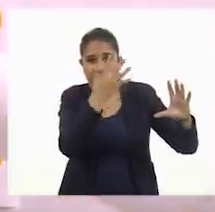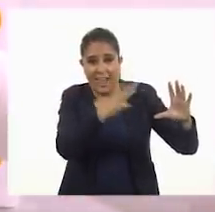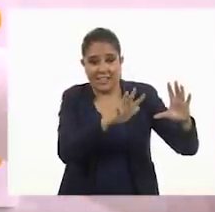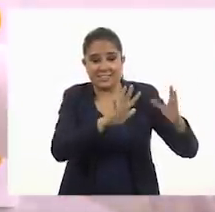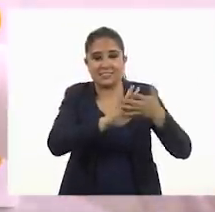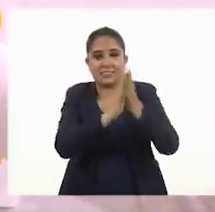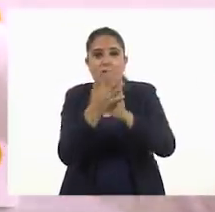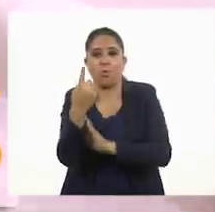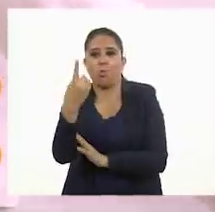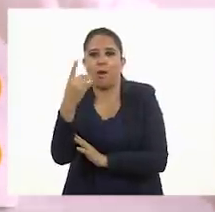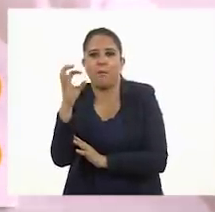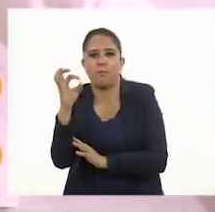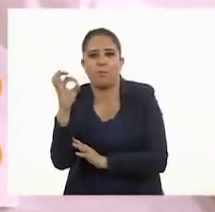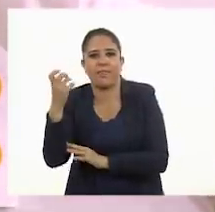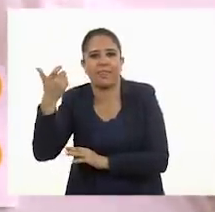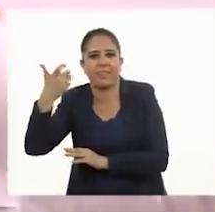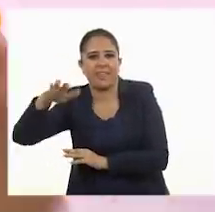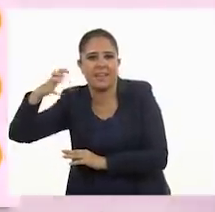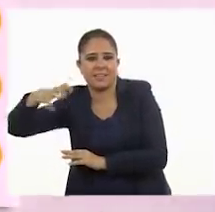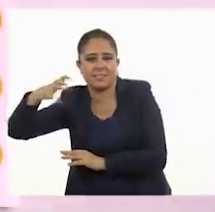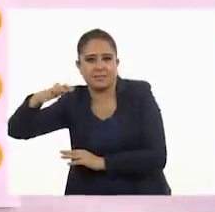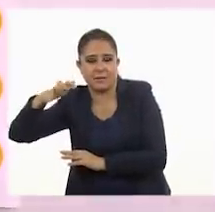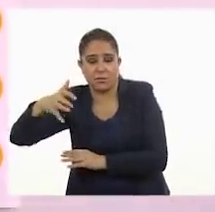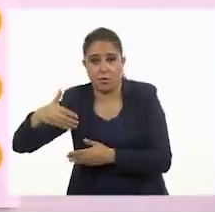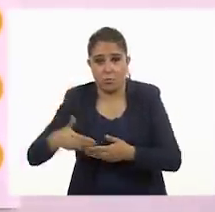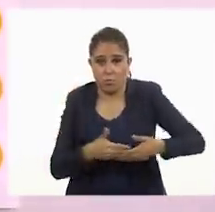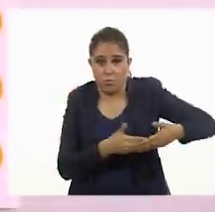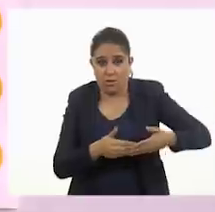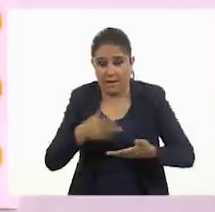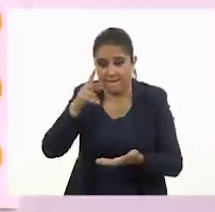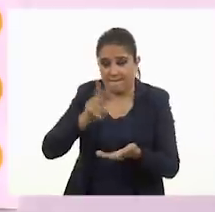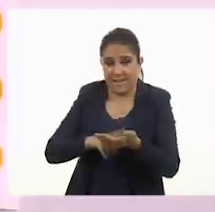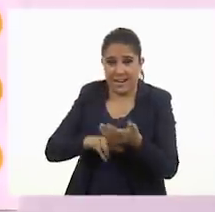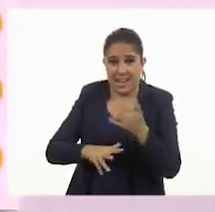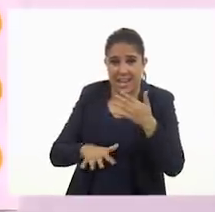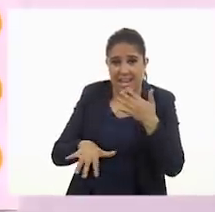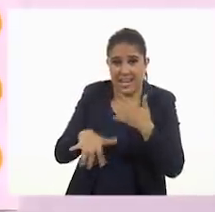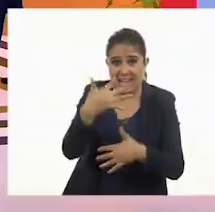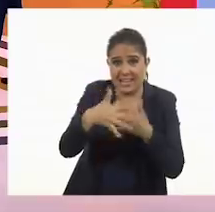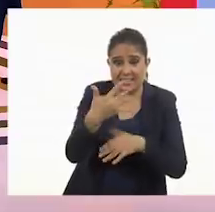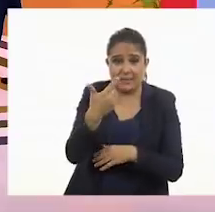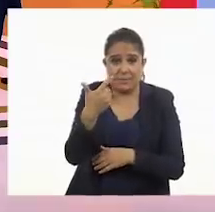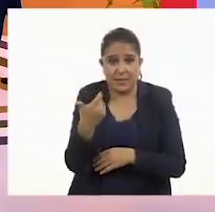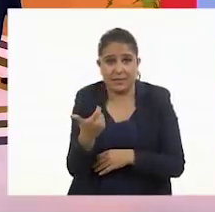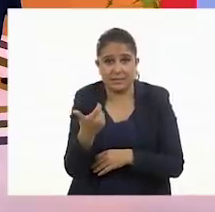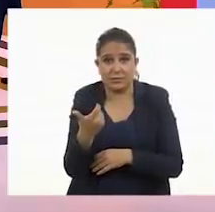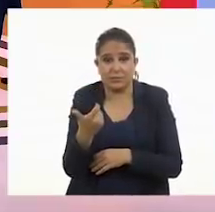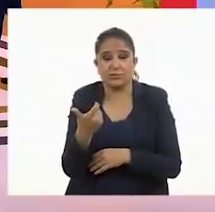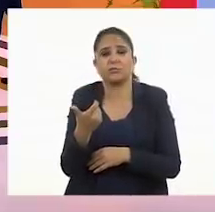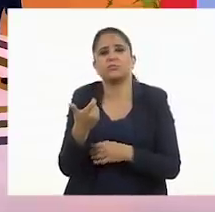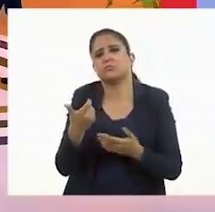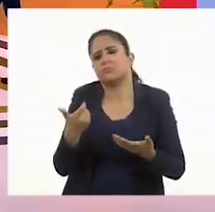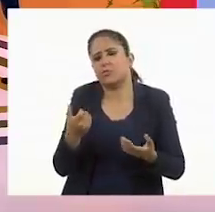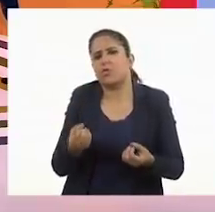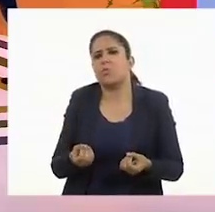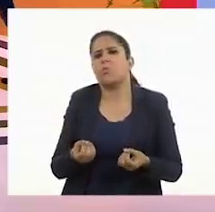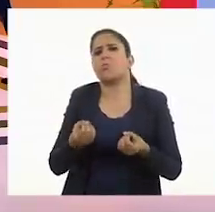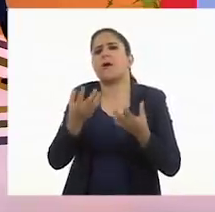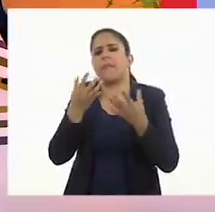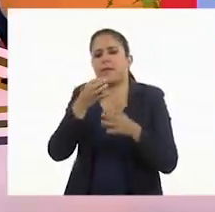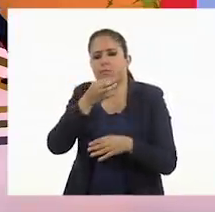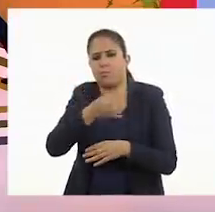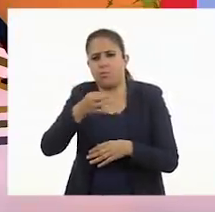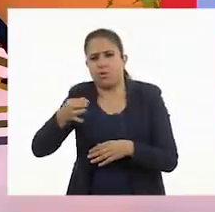Entonces, si mi muñeca vale quince pesos, ¿cuántas